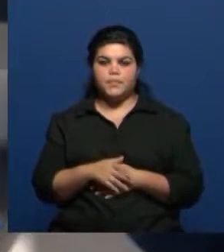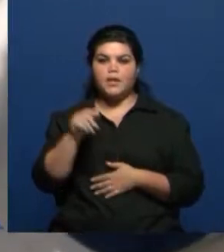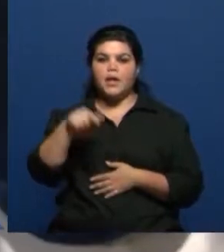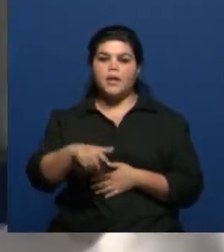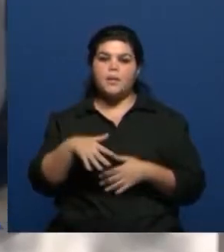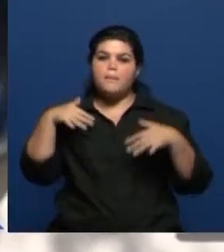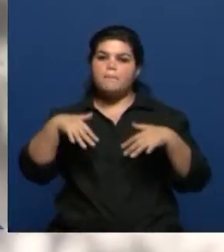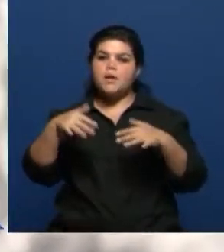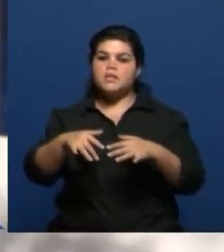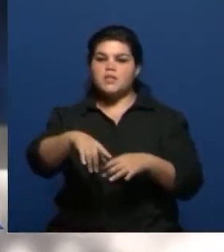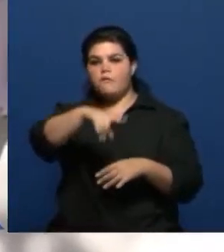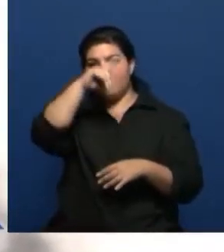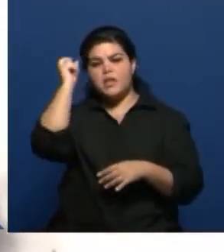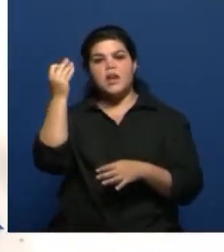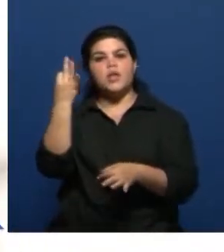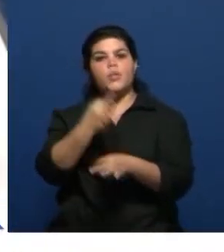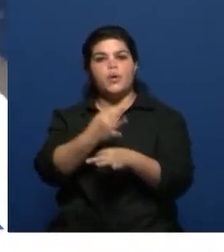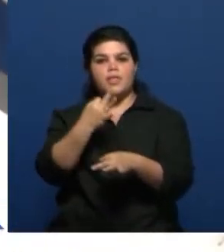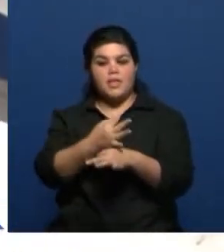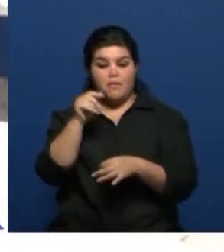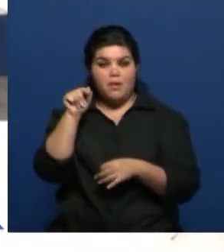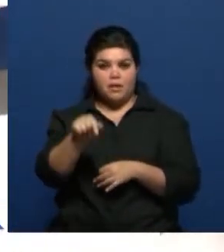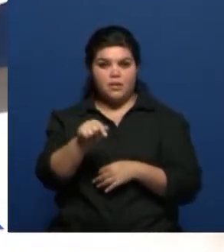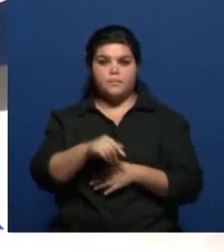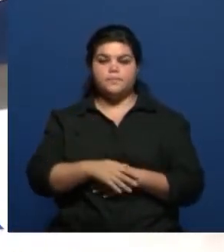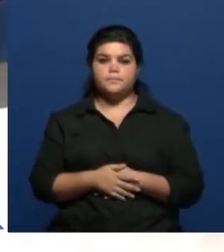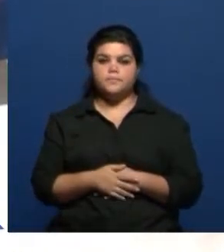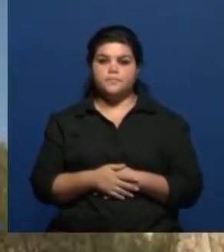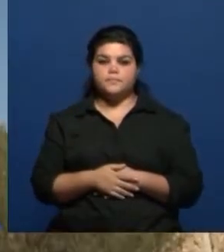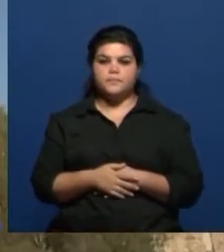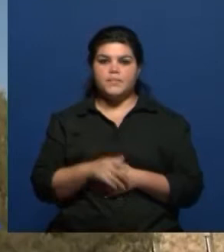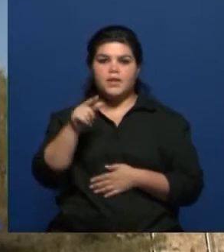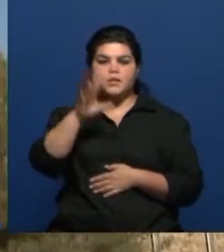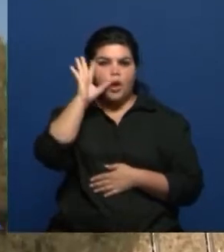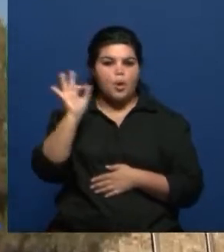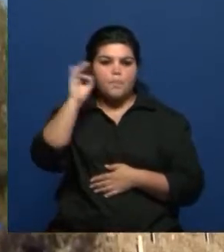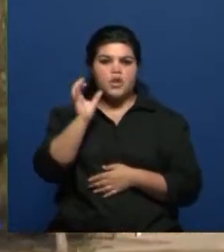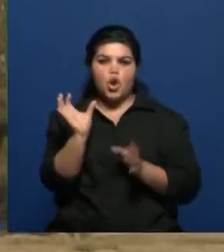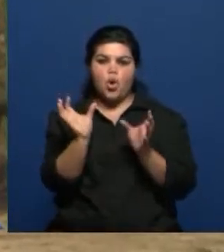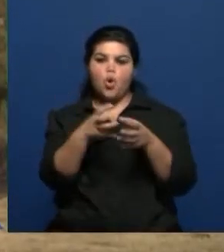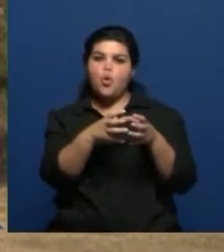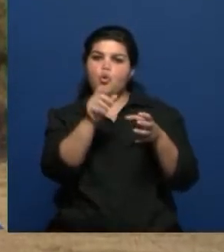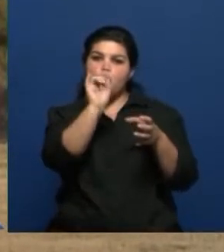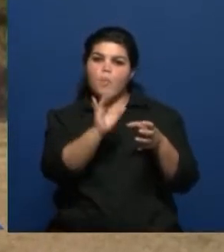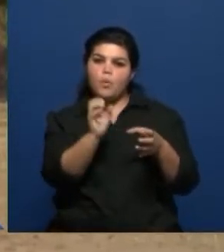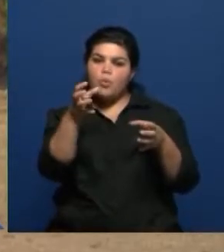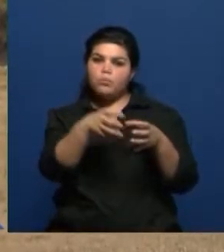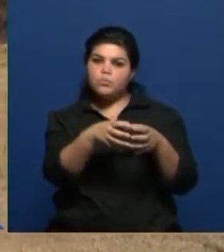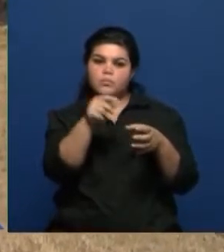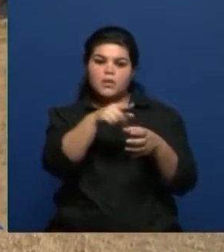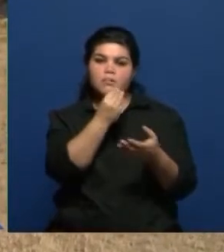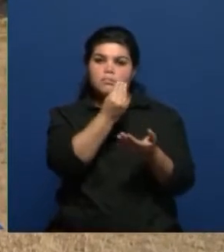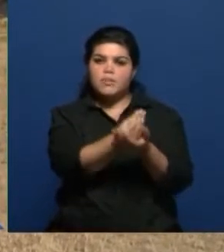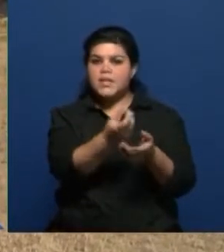federal educativa. Digo, es un posicionamiento de un sector, de una dirigencia